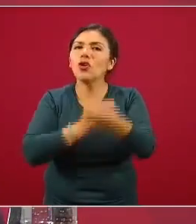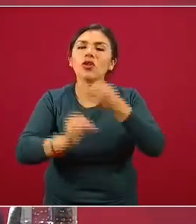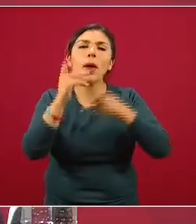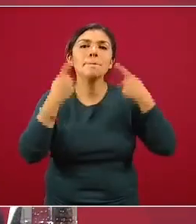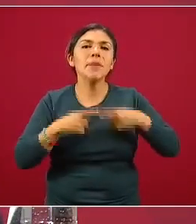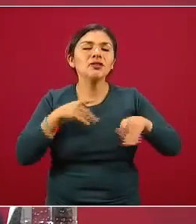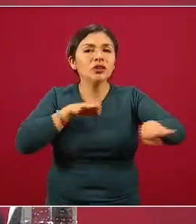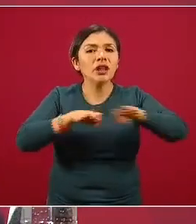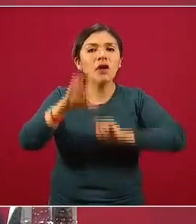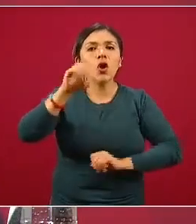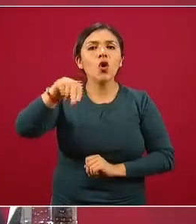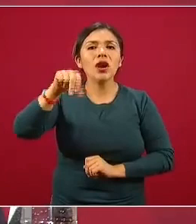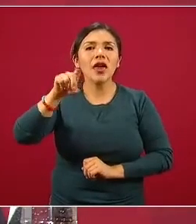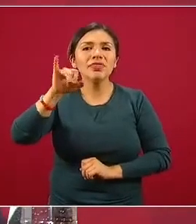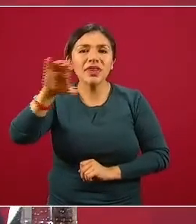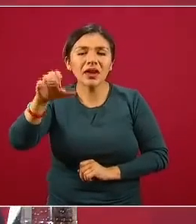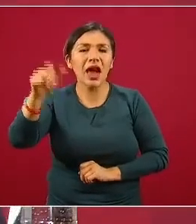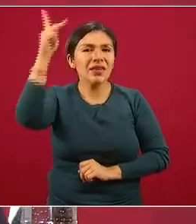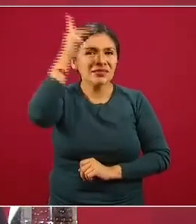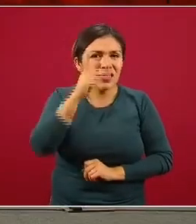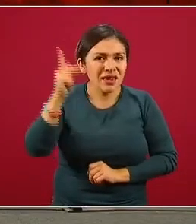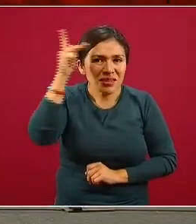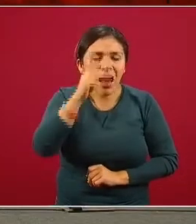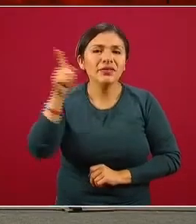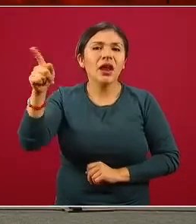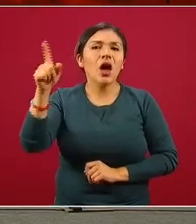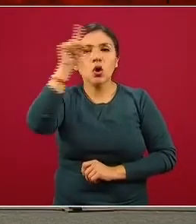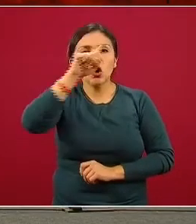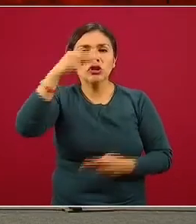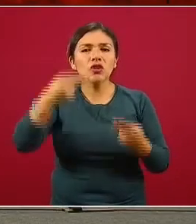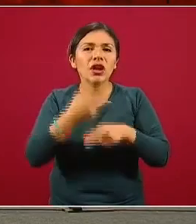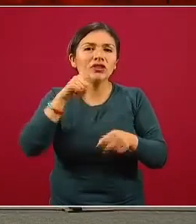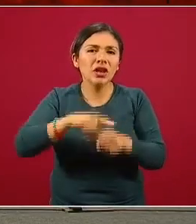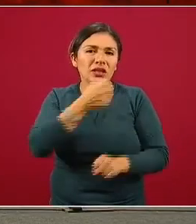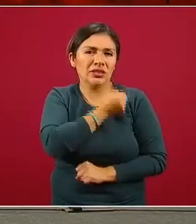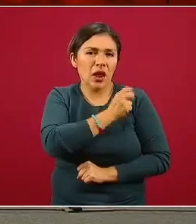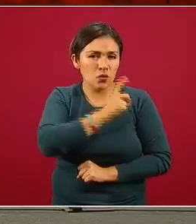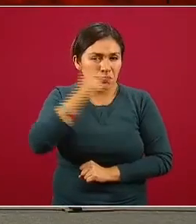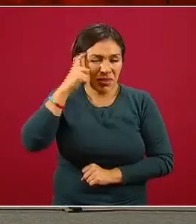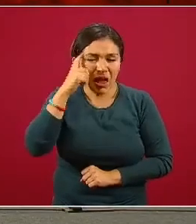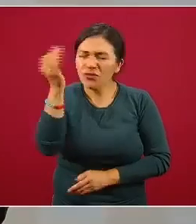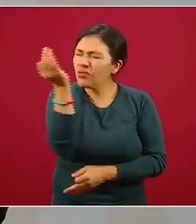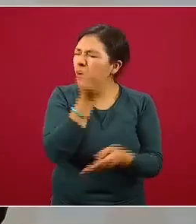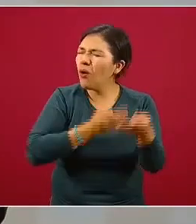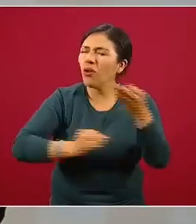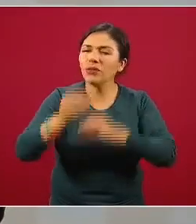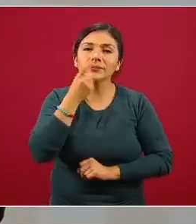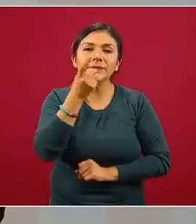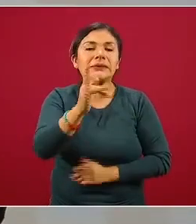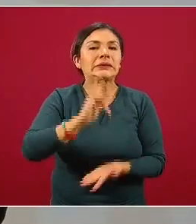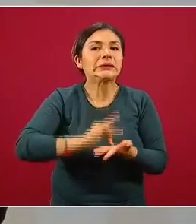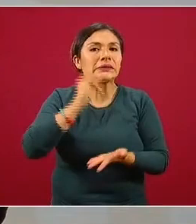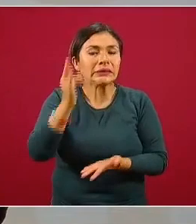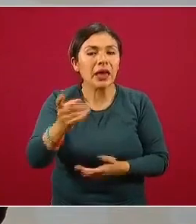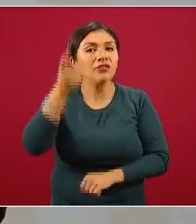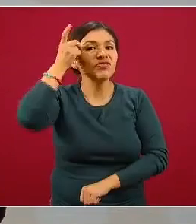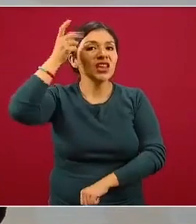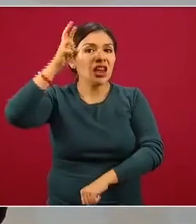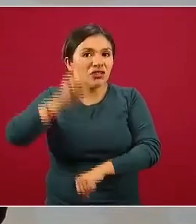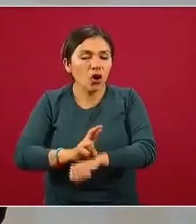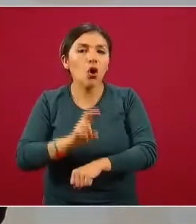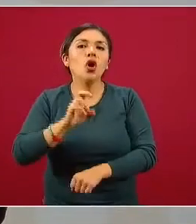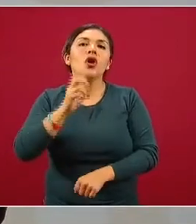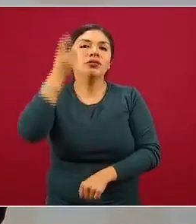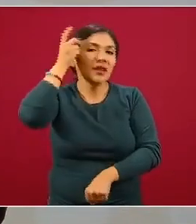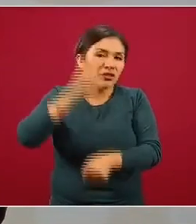de la CONADIC, de los Servicios de Atención Psiquiátrica, del Consejo Nacional de Salud Mental, a todos. Quiero agradecer a los directores y a los